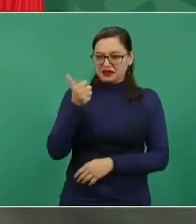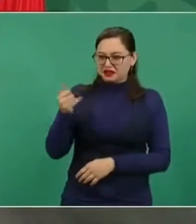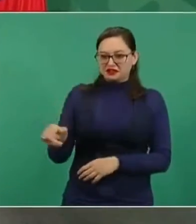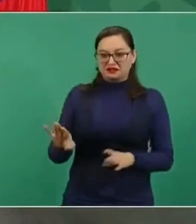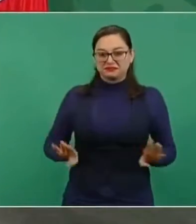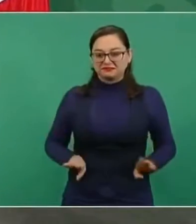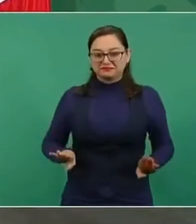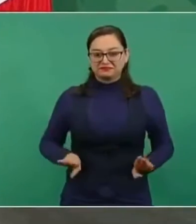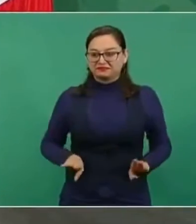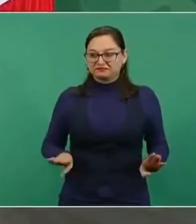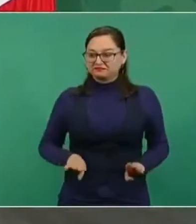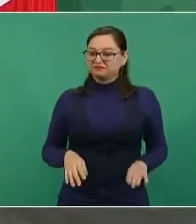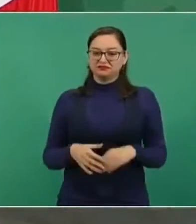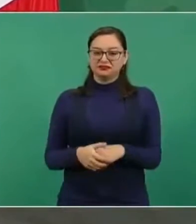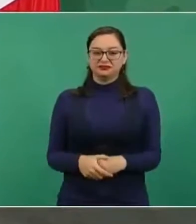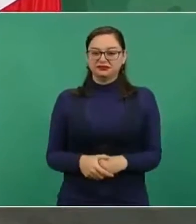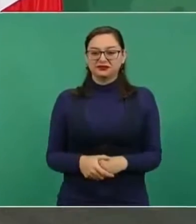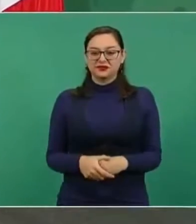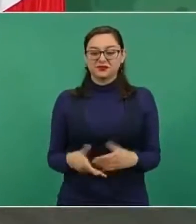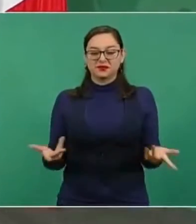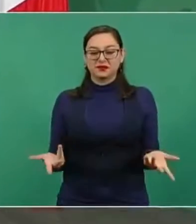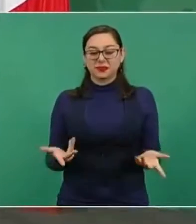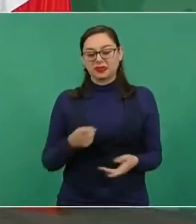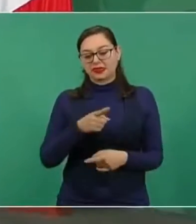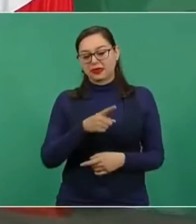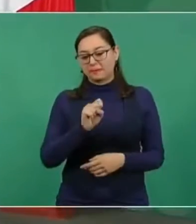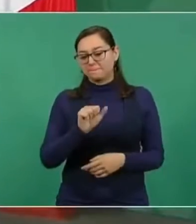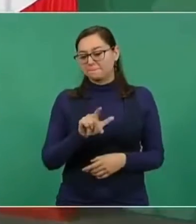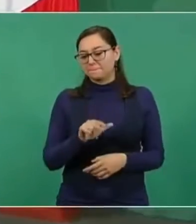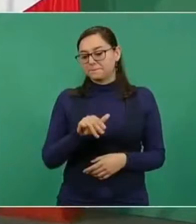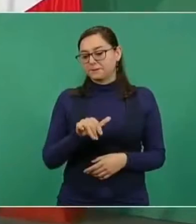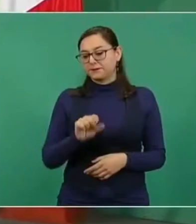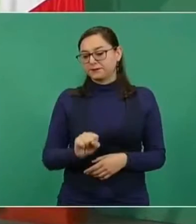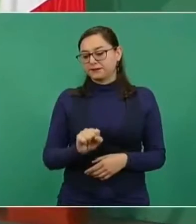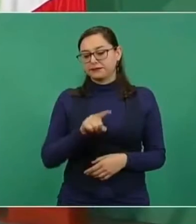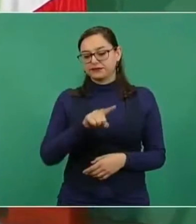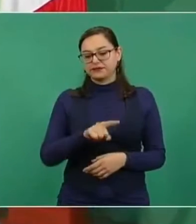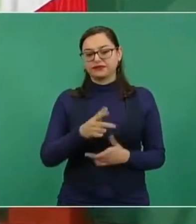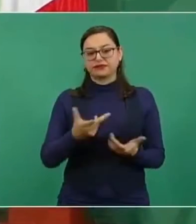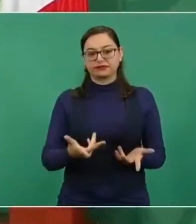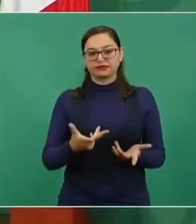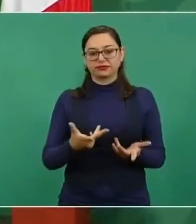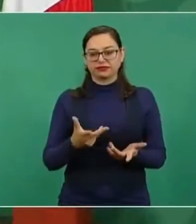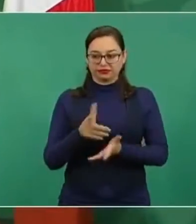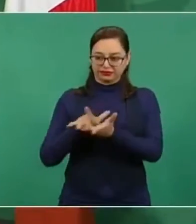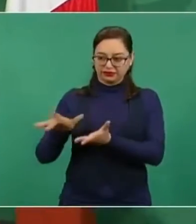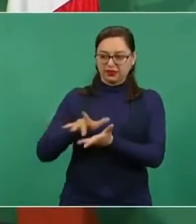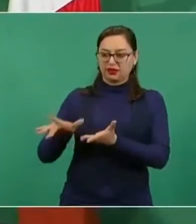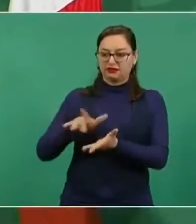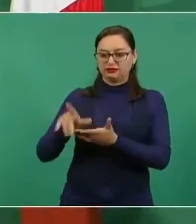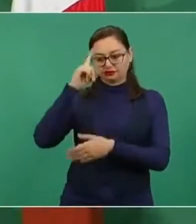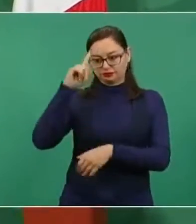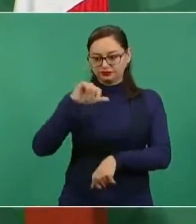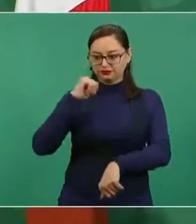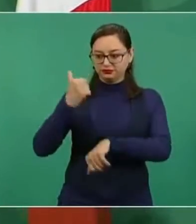Nunca dijeron nada cuando Salinas de Gortari, que le ayudó a poner el periódico aquí en la